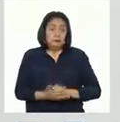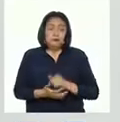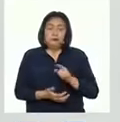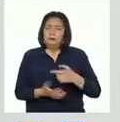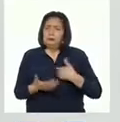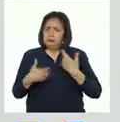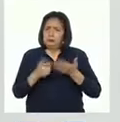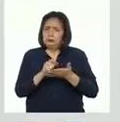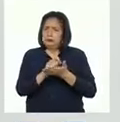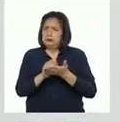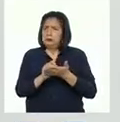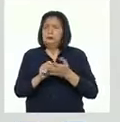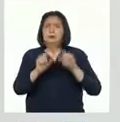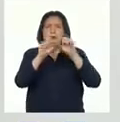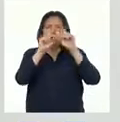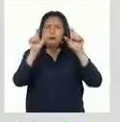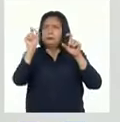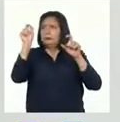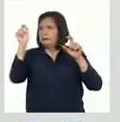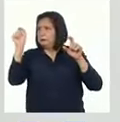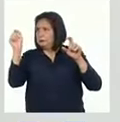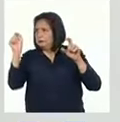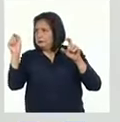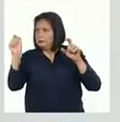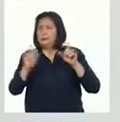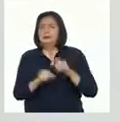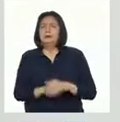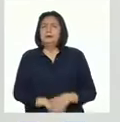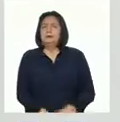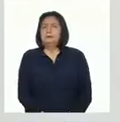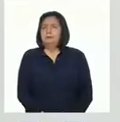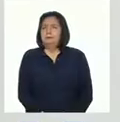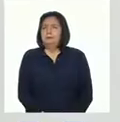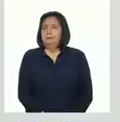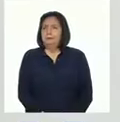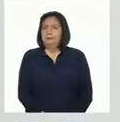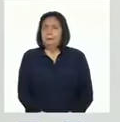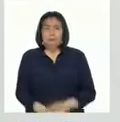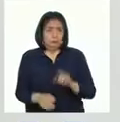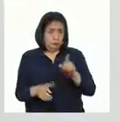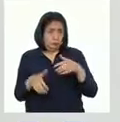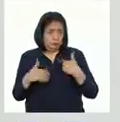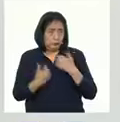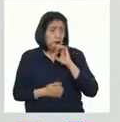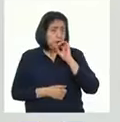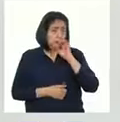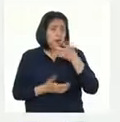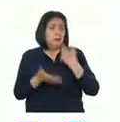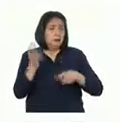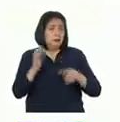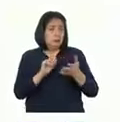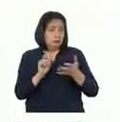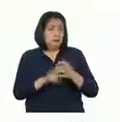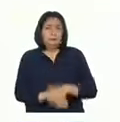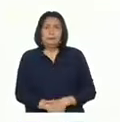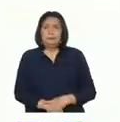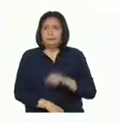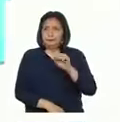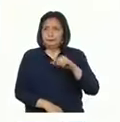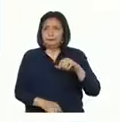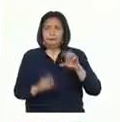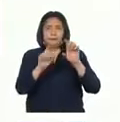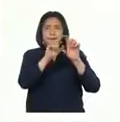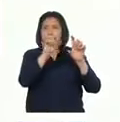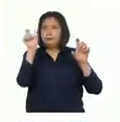puedes anotar el sumillado de esta idea al margen del texto. ¿Podrías compartir lo que escribiste? Un